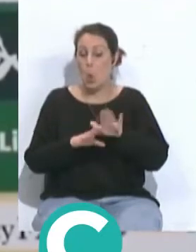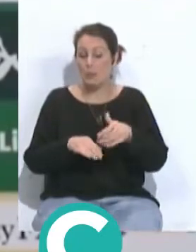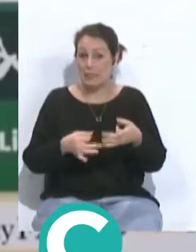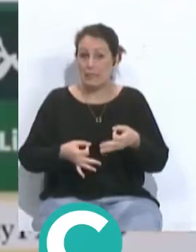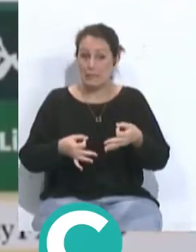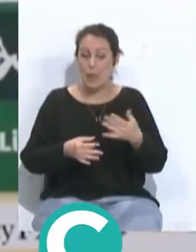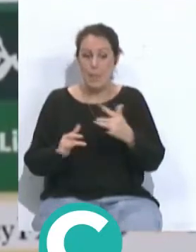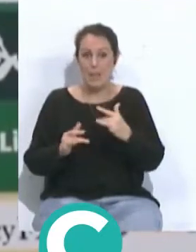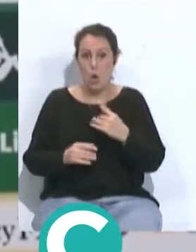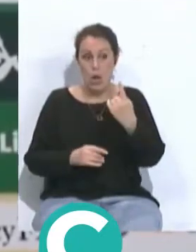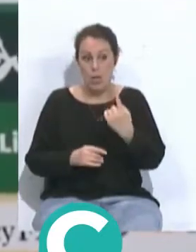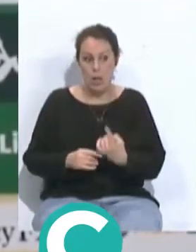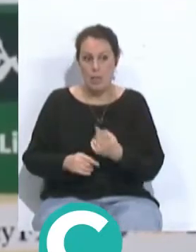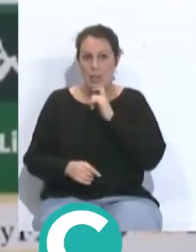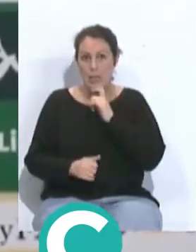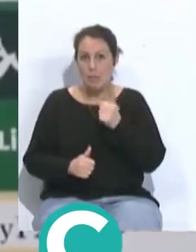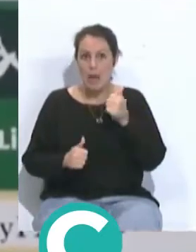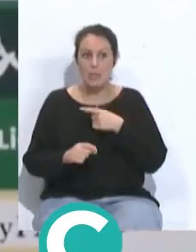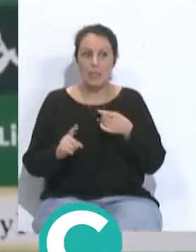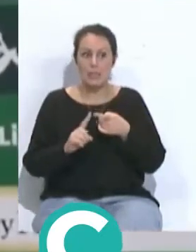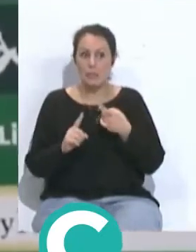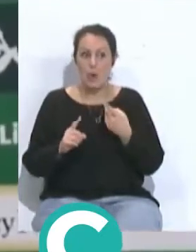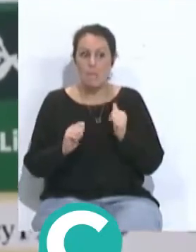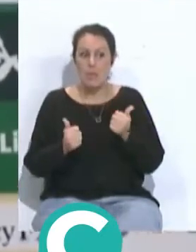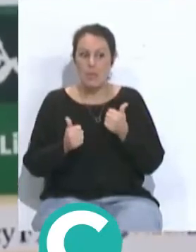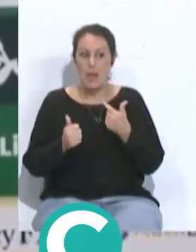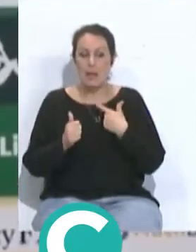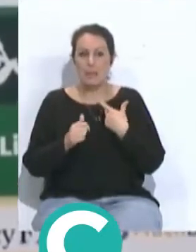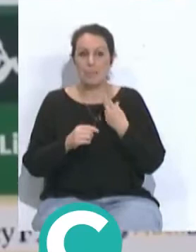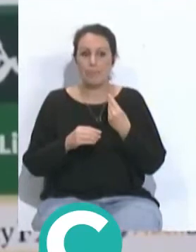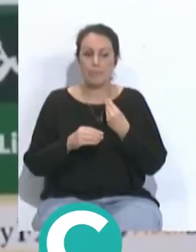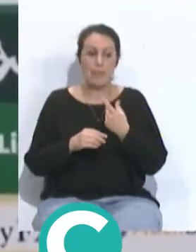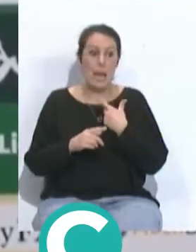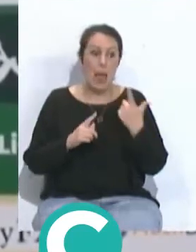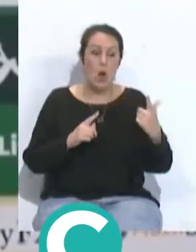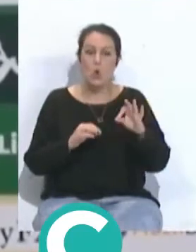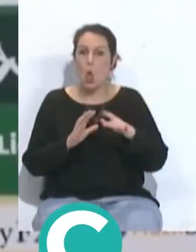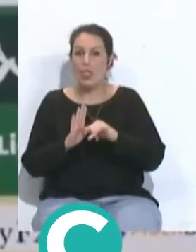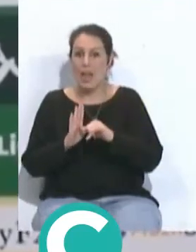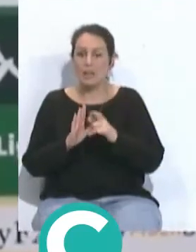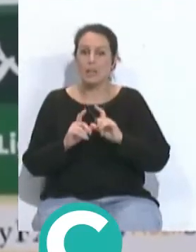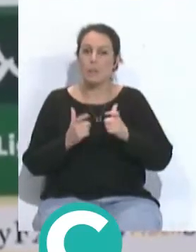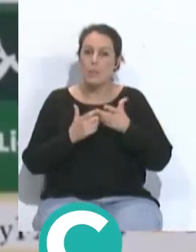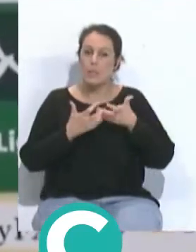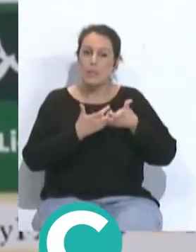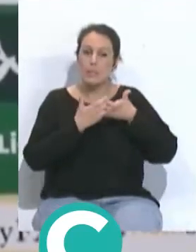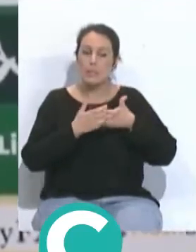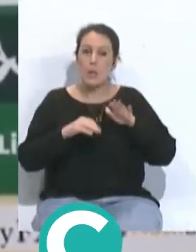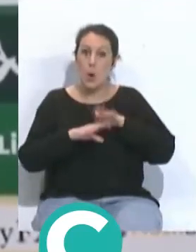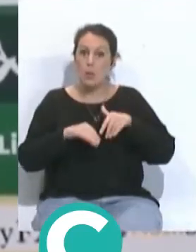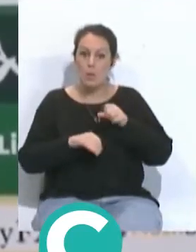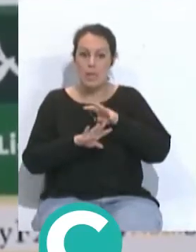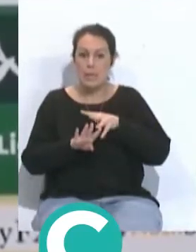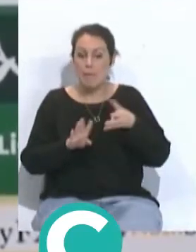cada partido se coloca más complicado empiezan los objetivos a escaparse o acercarse así que un equipo que está peleando los últimos lugares en la tabla de